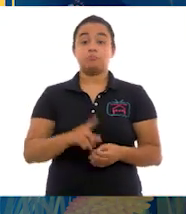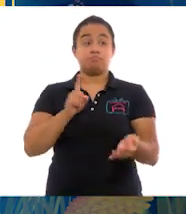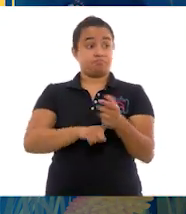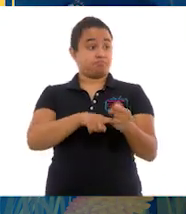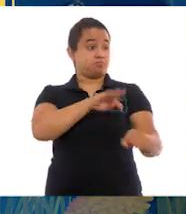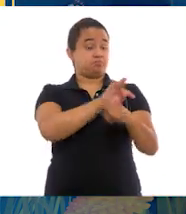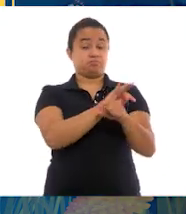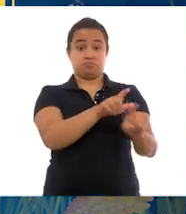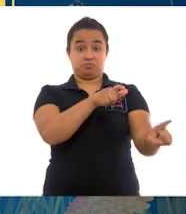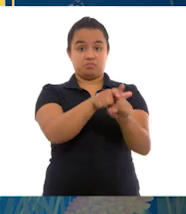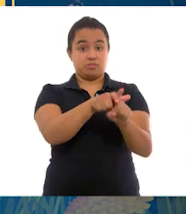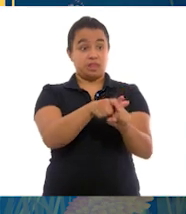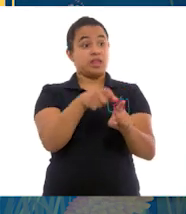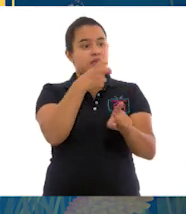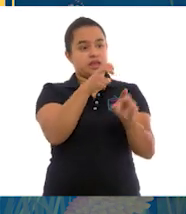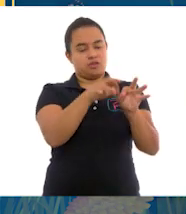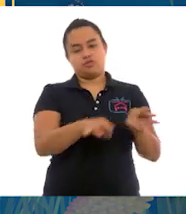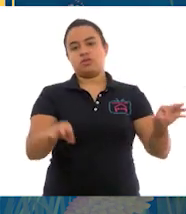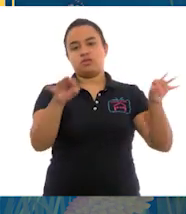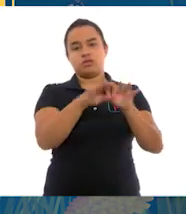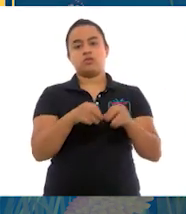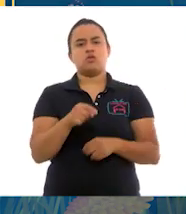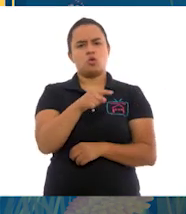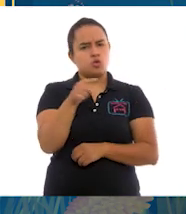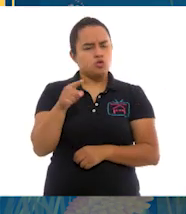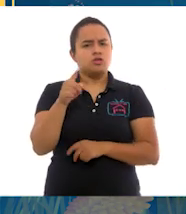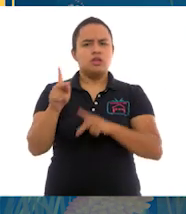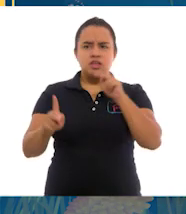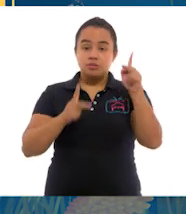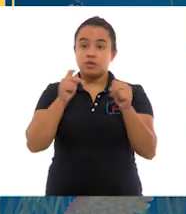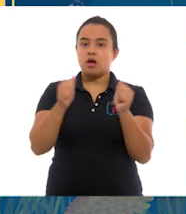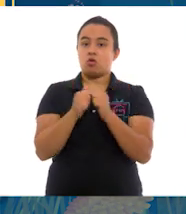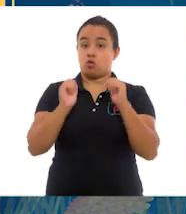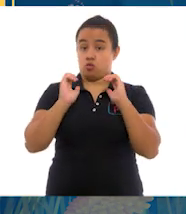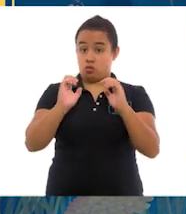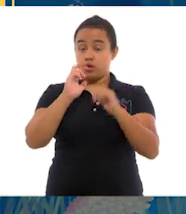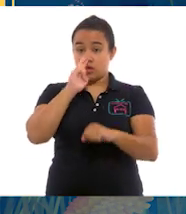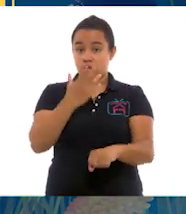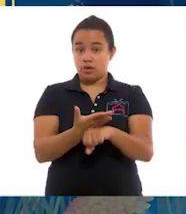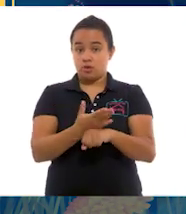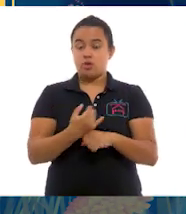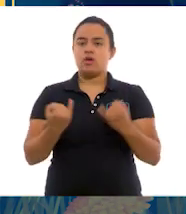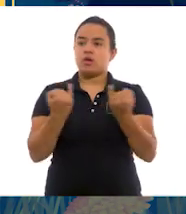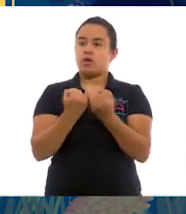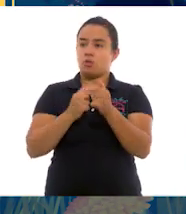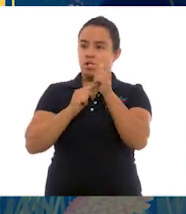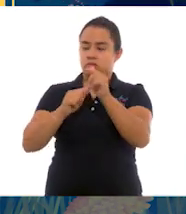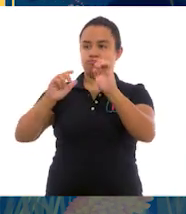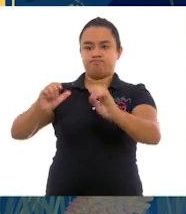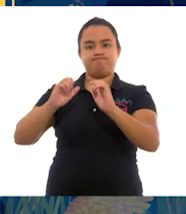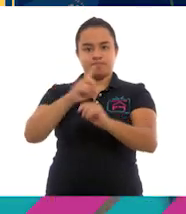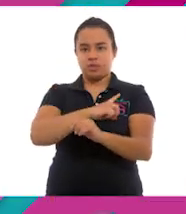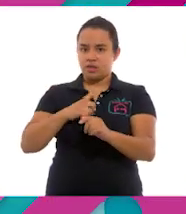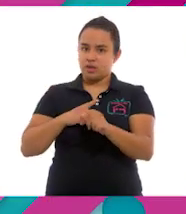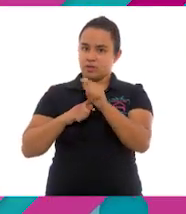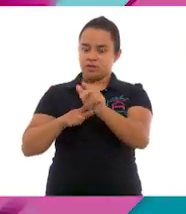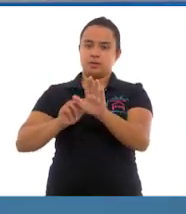estas zonas es importante. Recuerda visitarlos con cautela y ayudar a la conservación de la naturaleza.